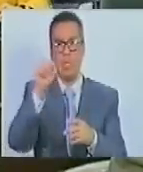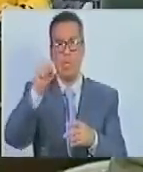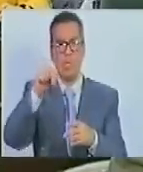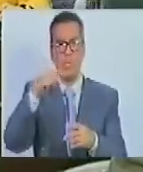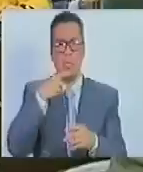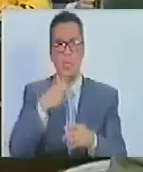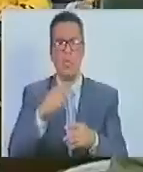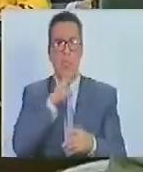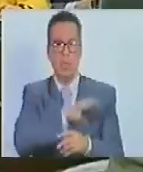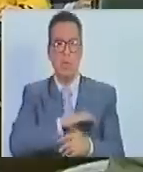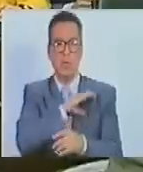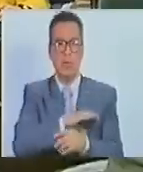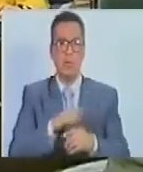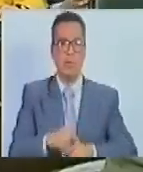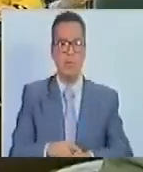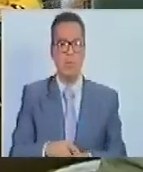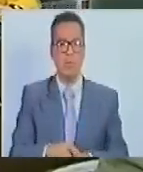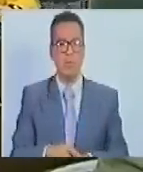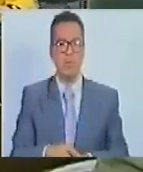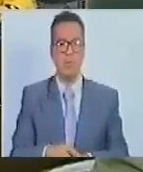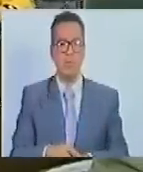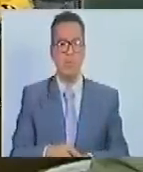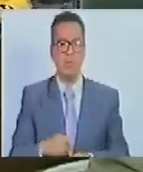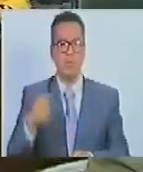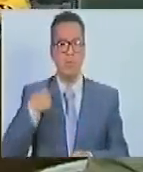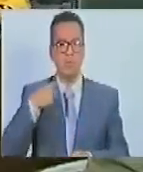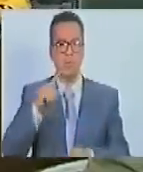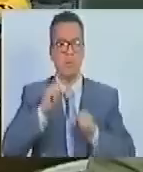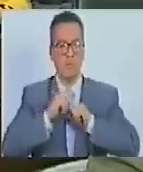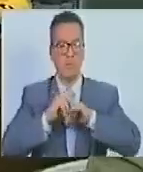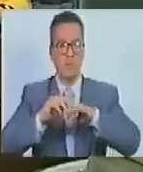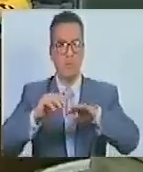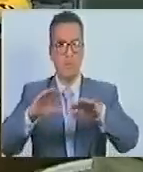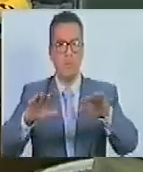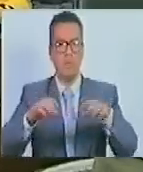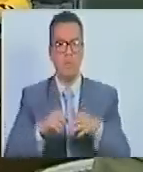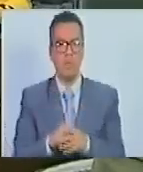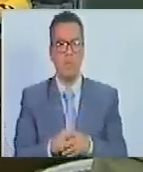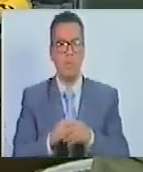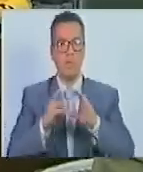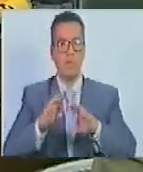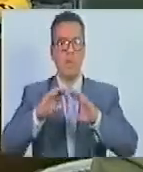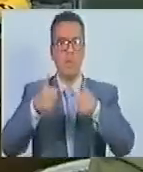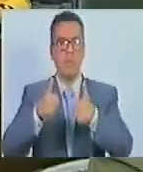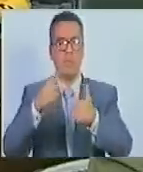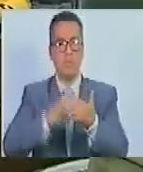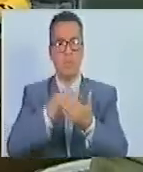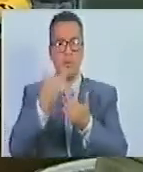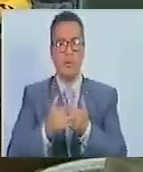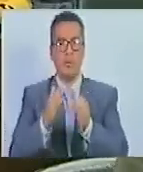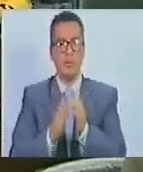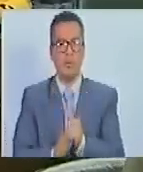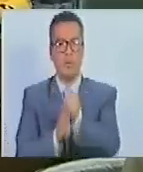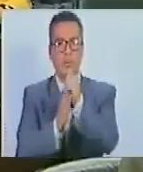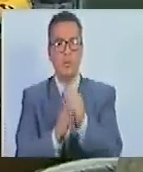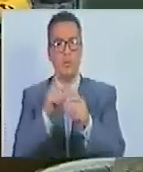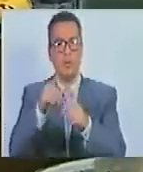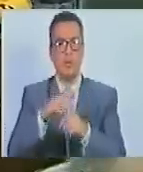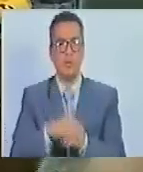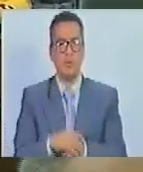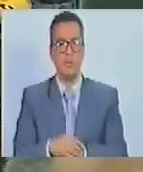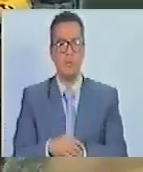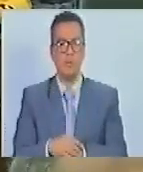Dicha comisión tuvo todo el despliegue y se inició el plan piloto donde